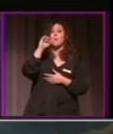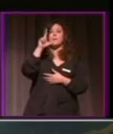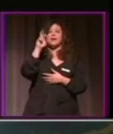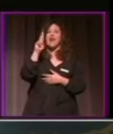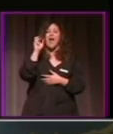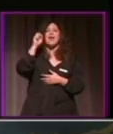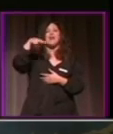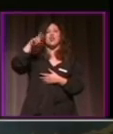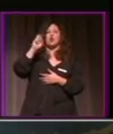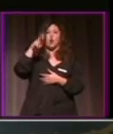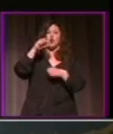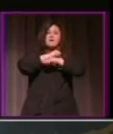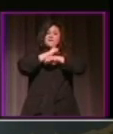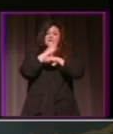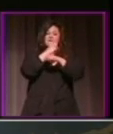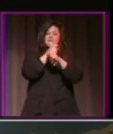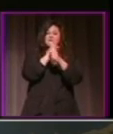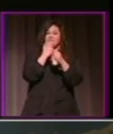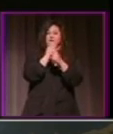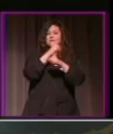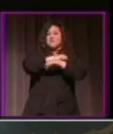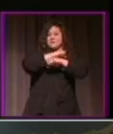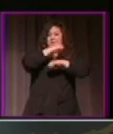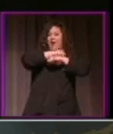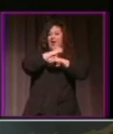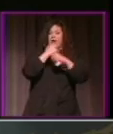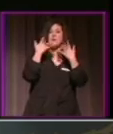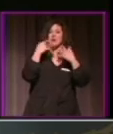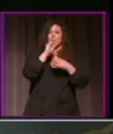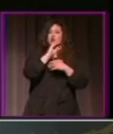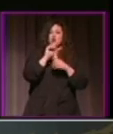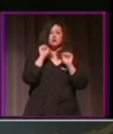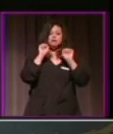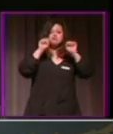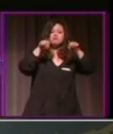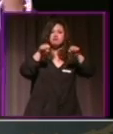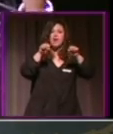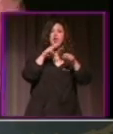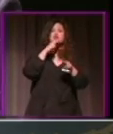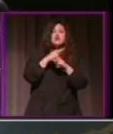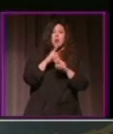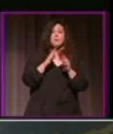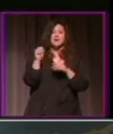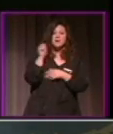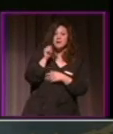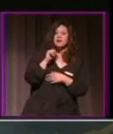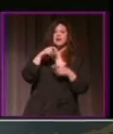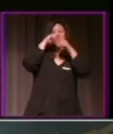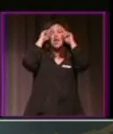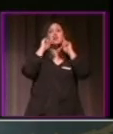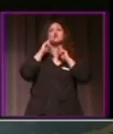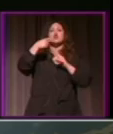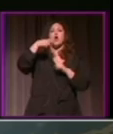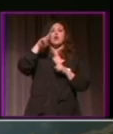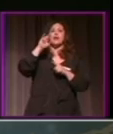amplios en los que prácticamente va a entrar la misma capacidad de personas que pueden entrar en el Palacio de Congreso porque si no recuerdo mal ahora mismo los templos tienen